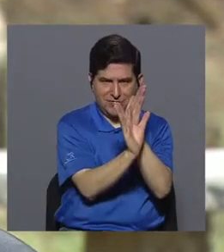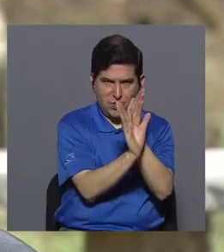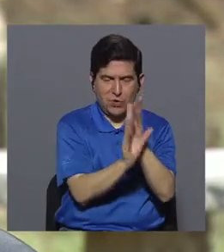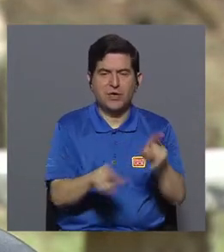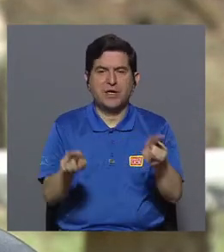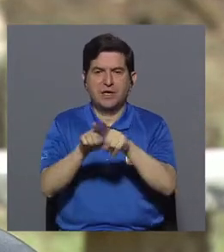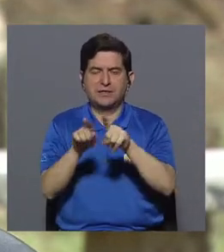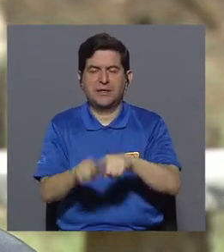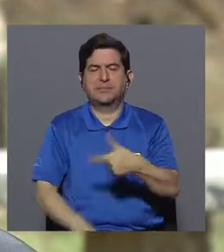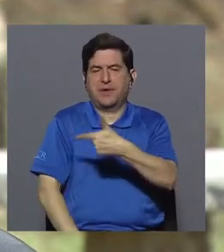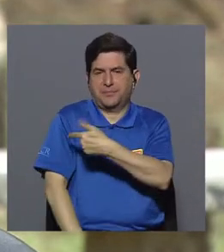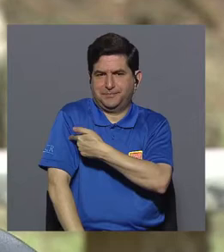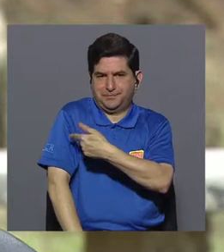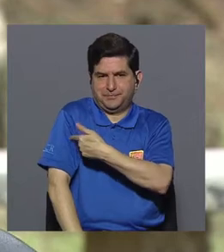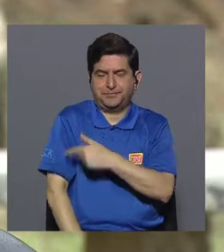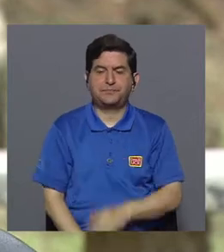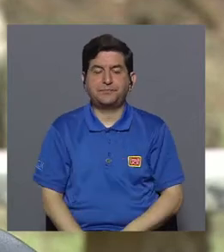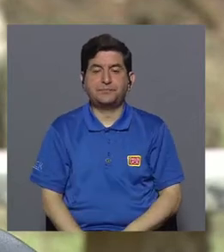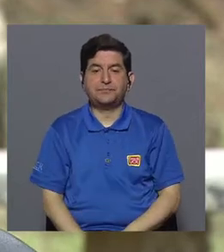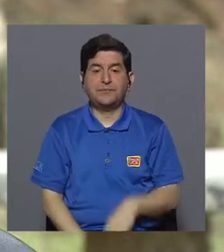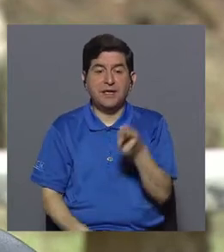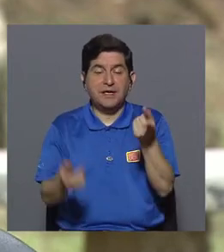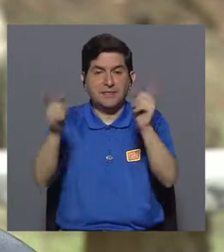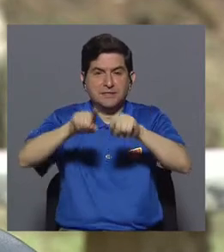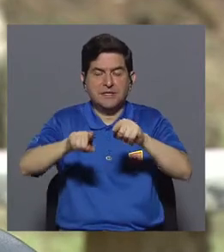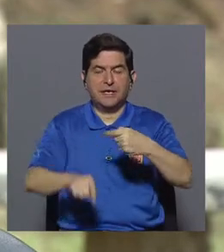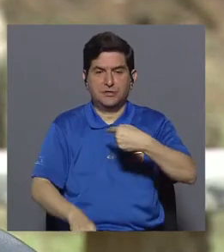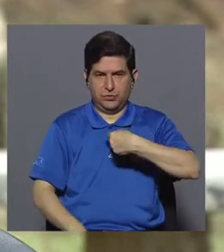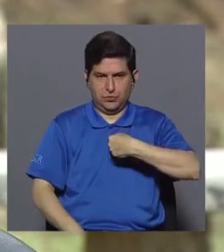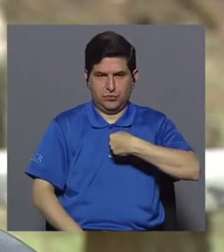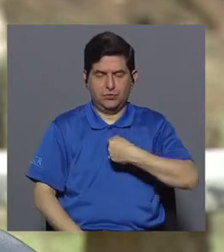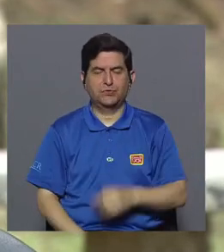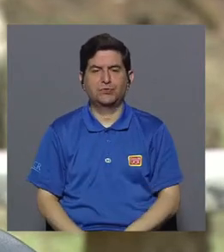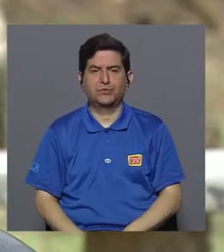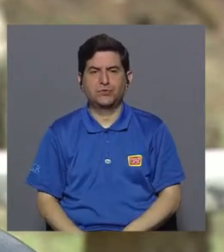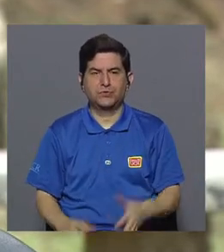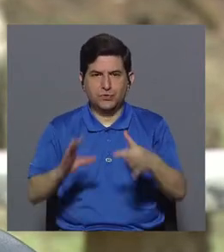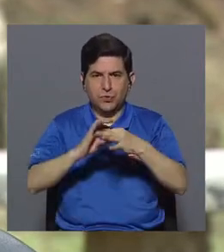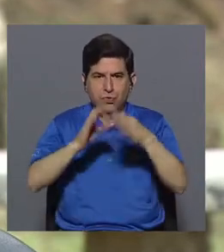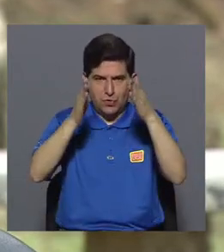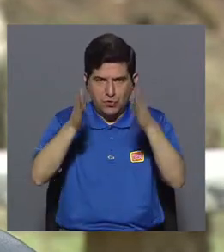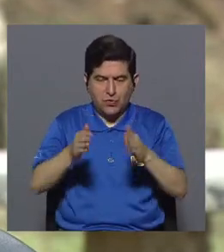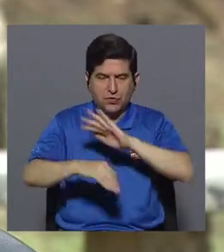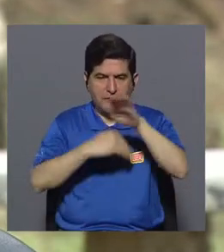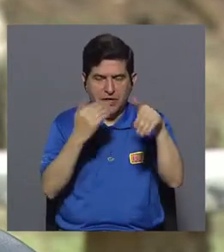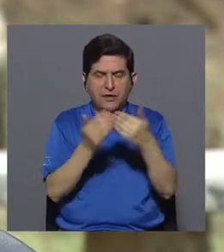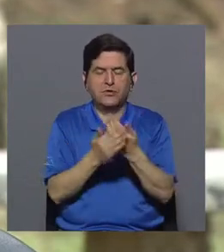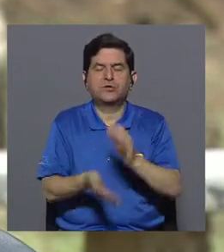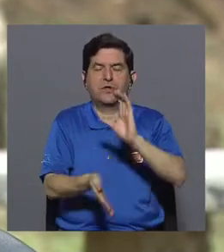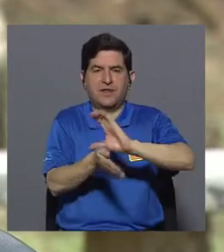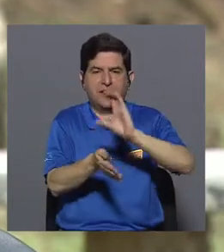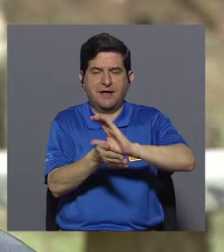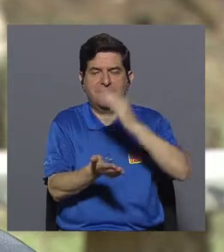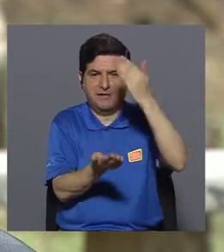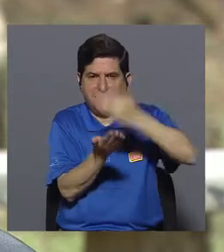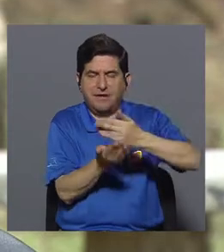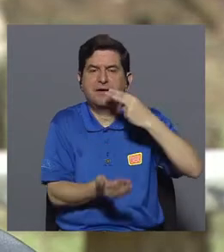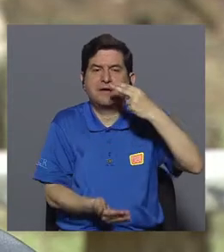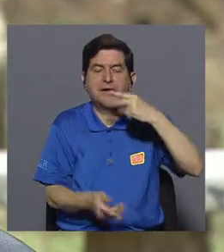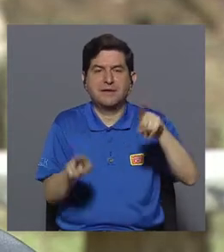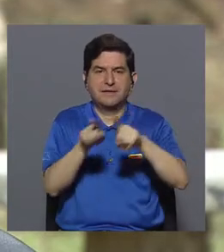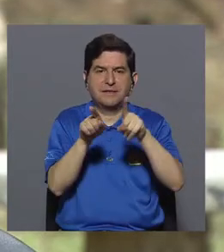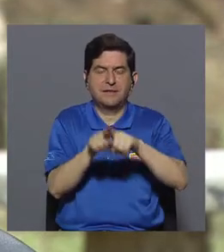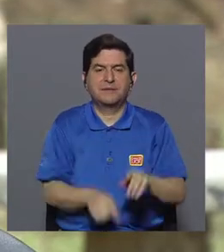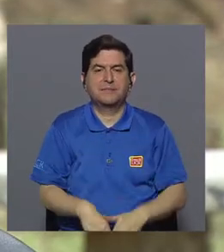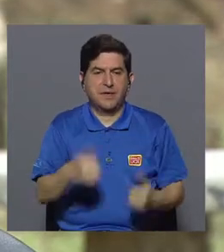de enfermería, que es la coordinadora, bueno, mi persona, que me encargo de toda la parte de la clínica de cesación de fumado. Sin embargo, también se recibe apoyo de